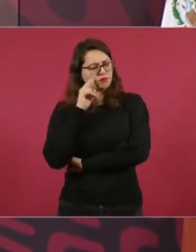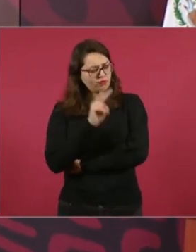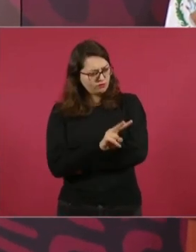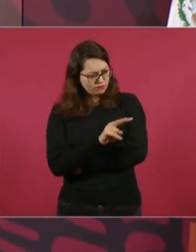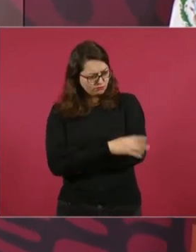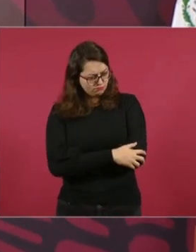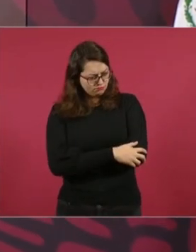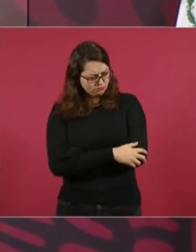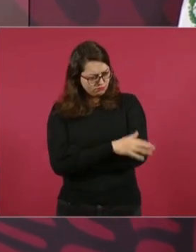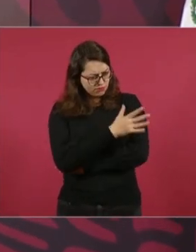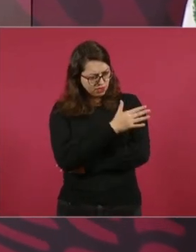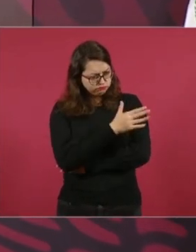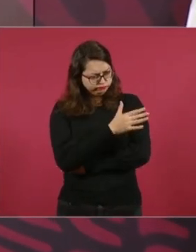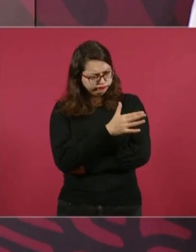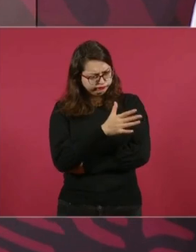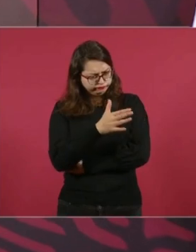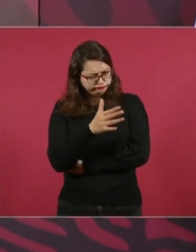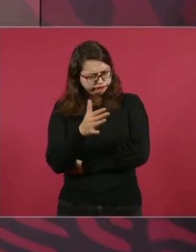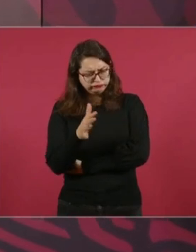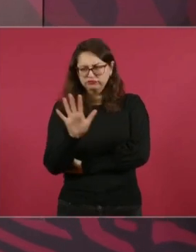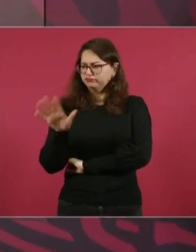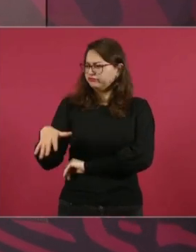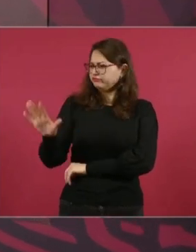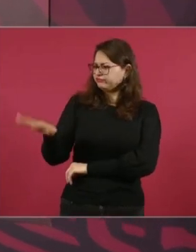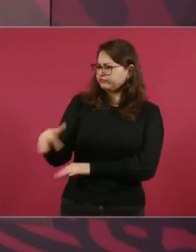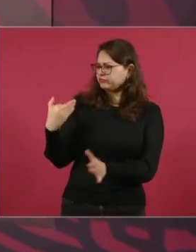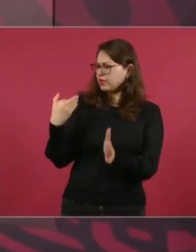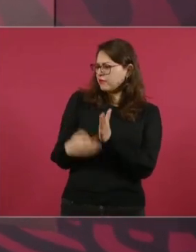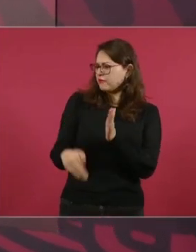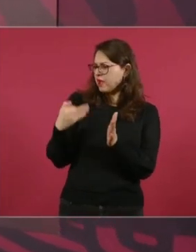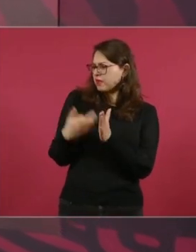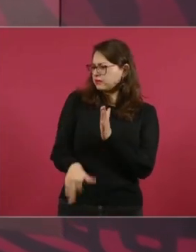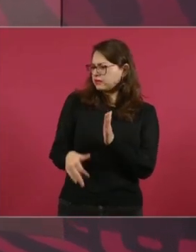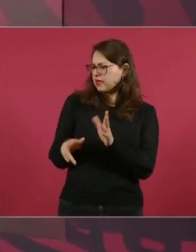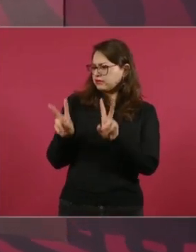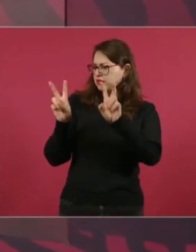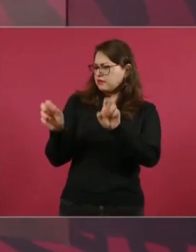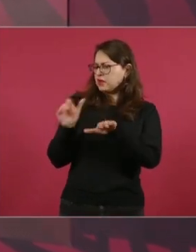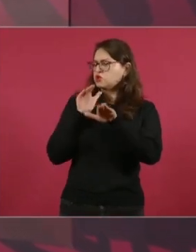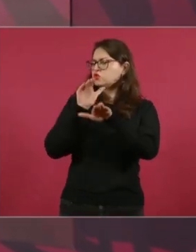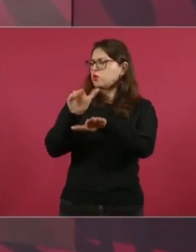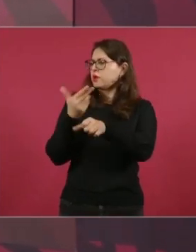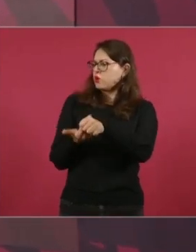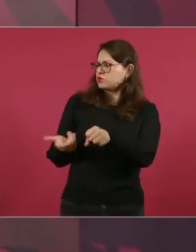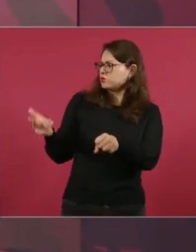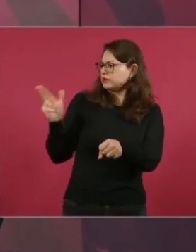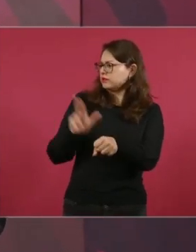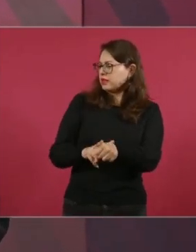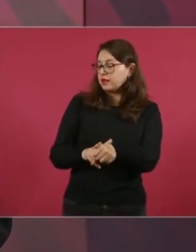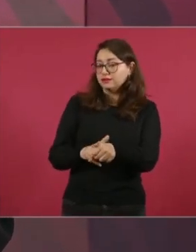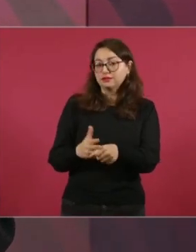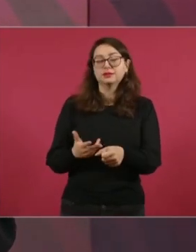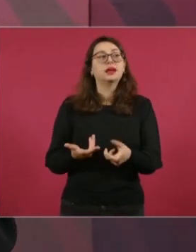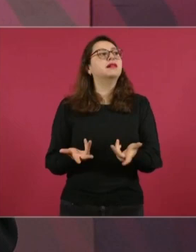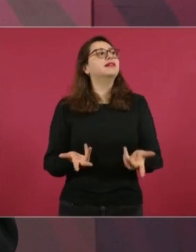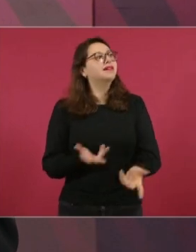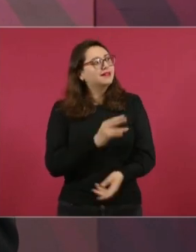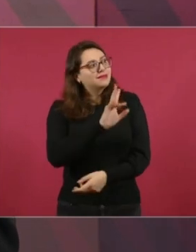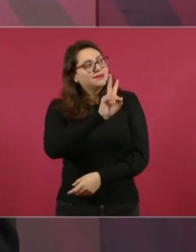hospitales, ya los vamos a agregar, porque están haciendo